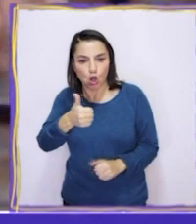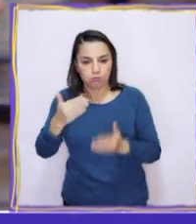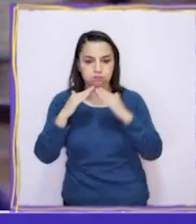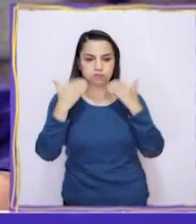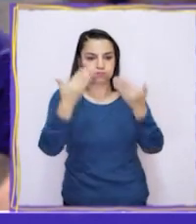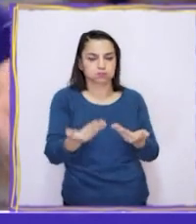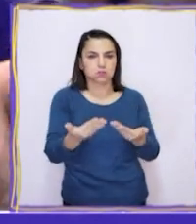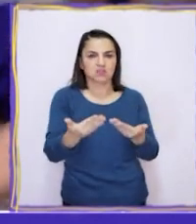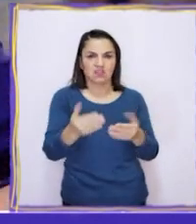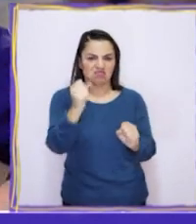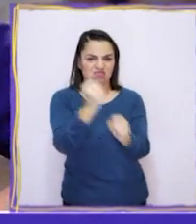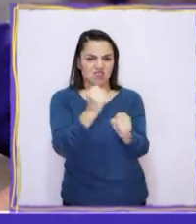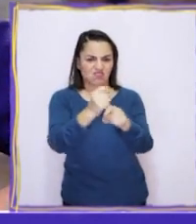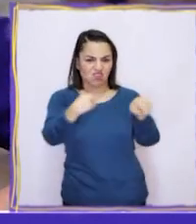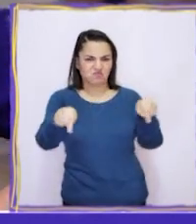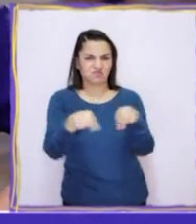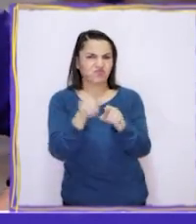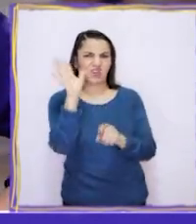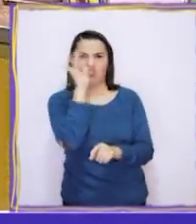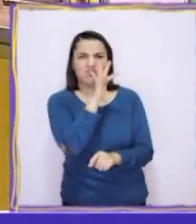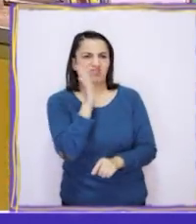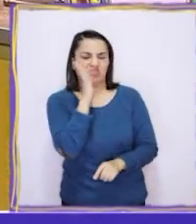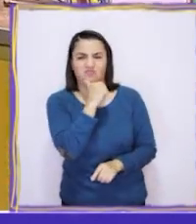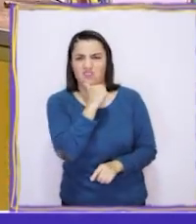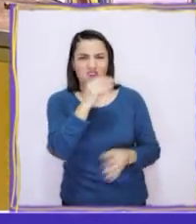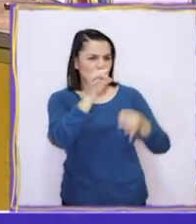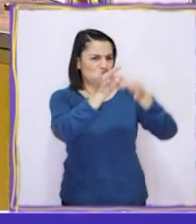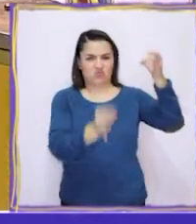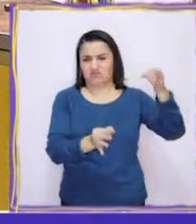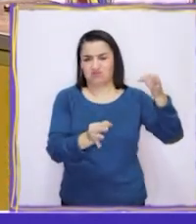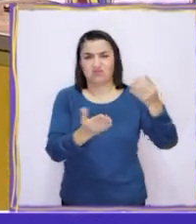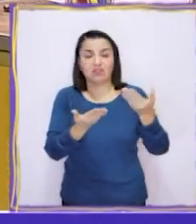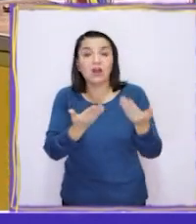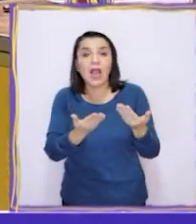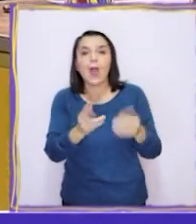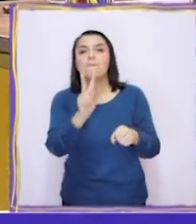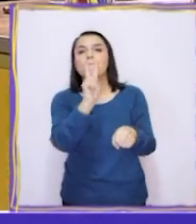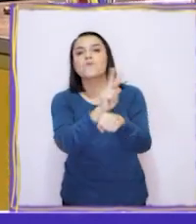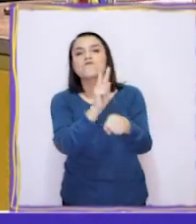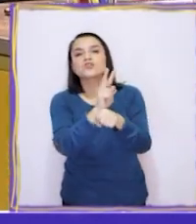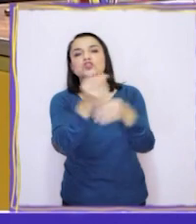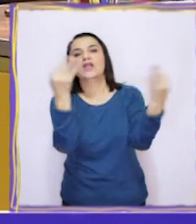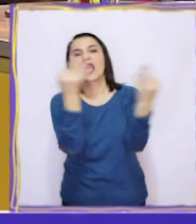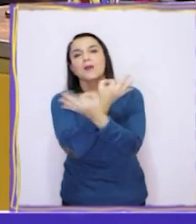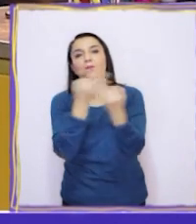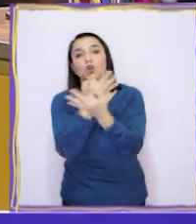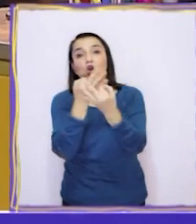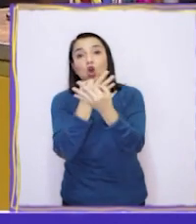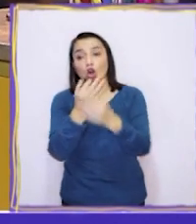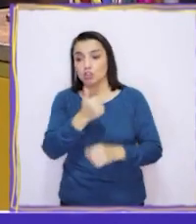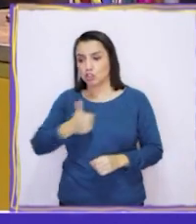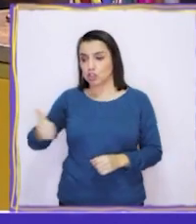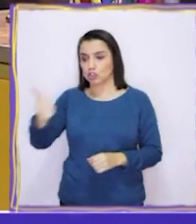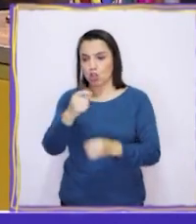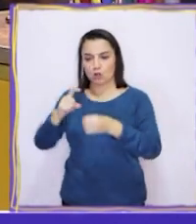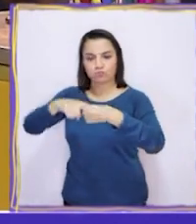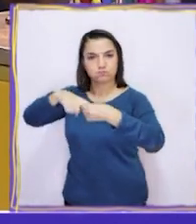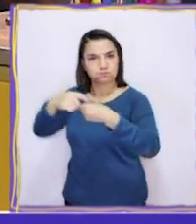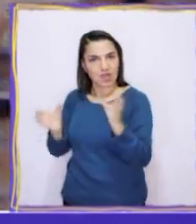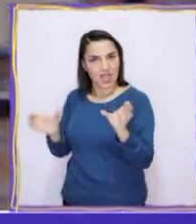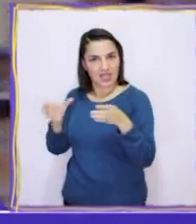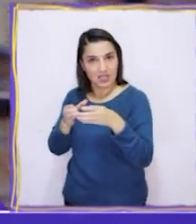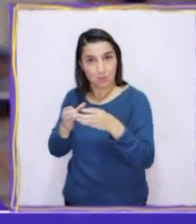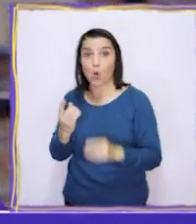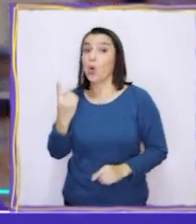que entregar un trabajo sin color. No era justo. Ahí, la profesora nos dijo que éramos parte de un